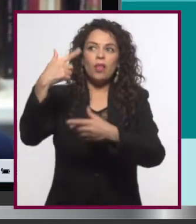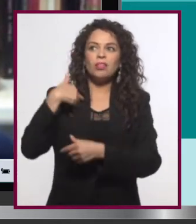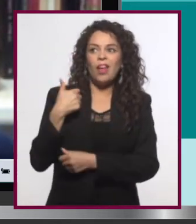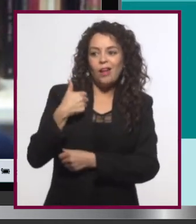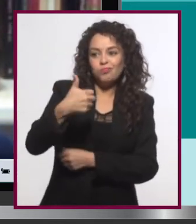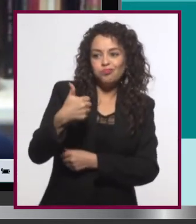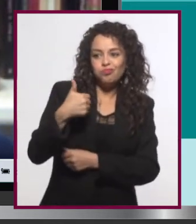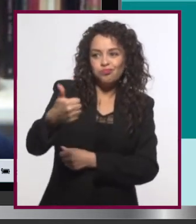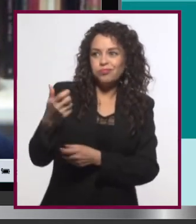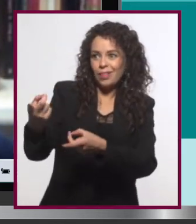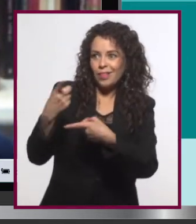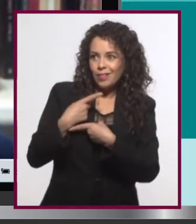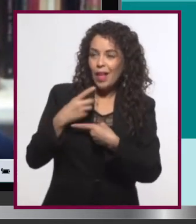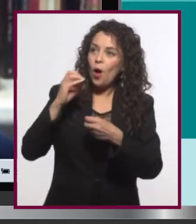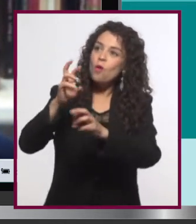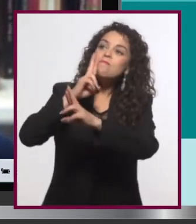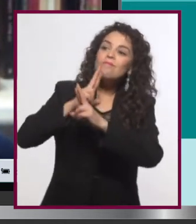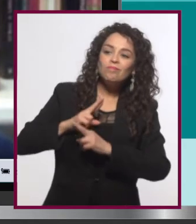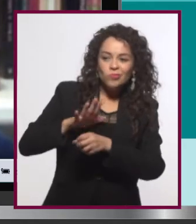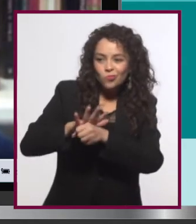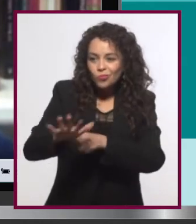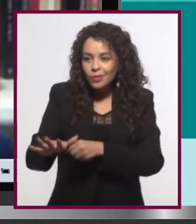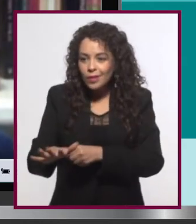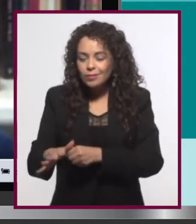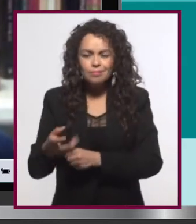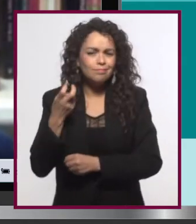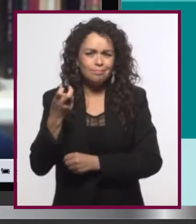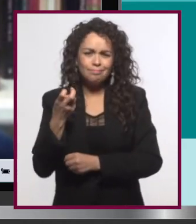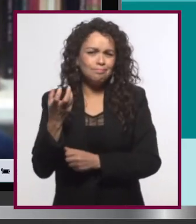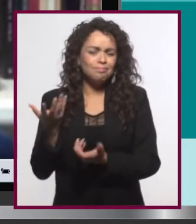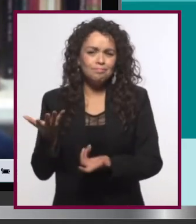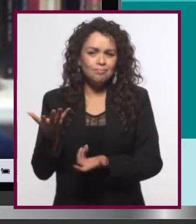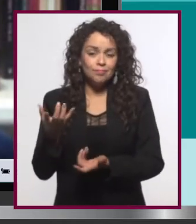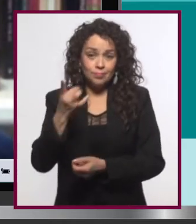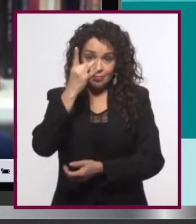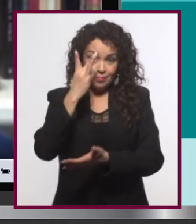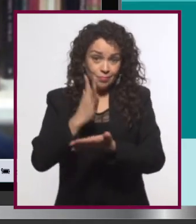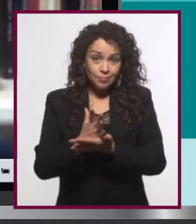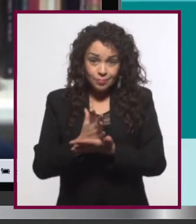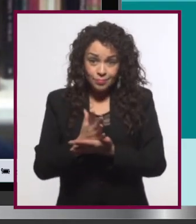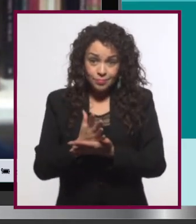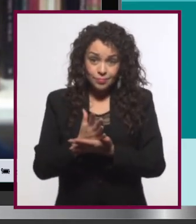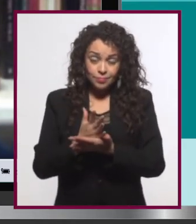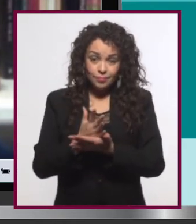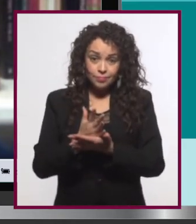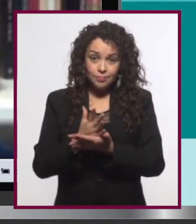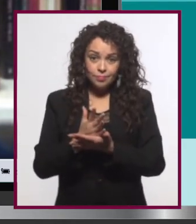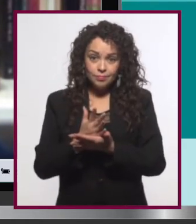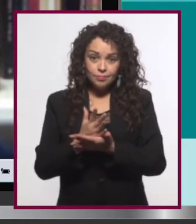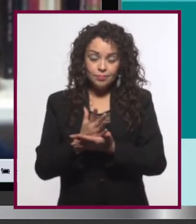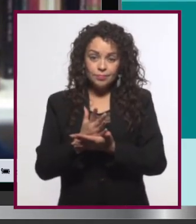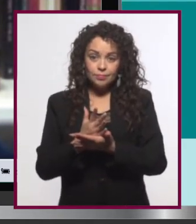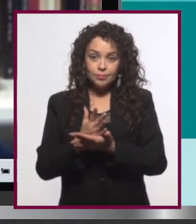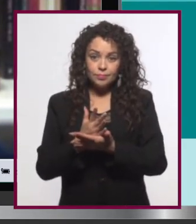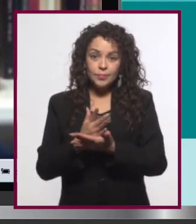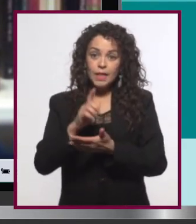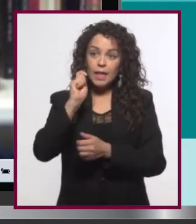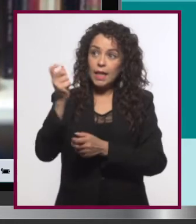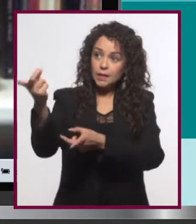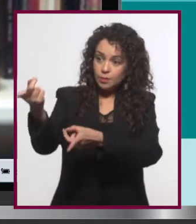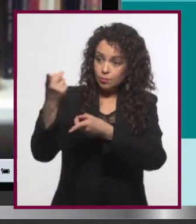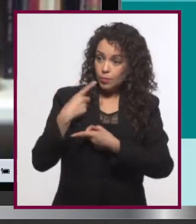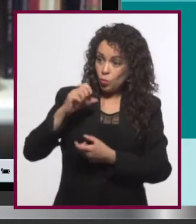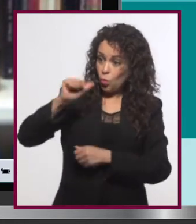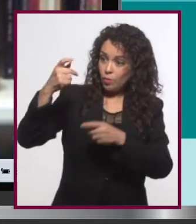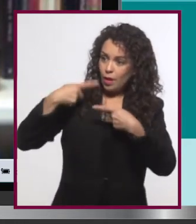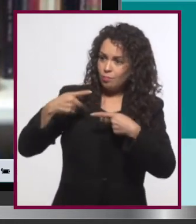que nos van a dar o las respuestas que nos van a dar, pero no se trata solamente de aquello